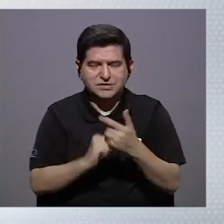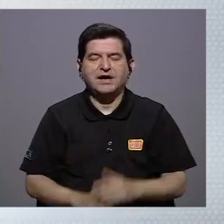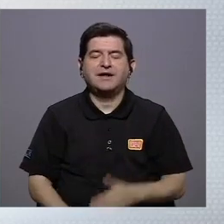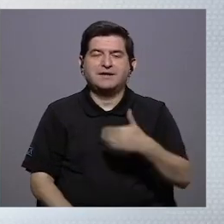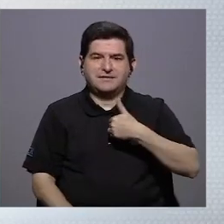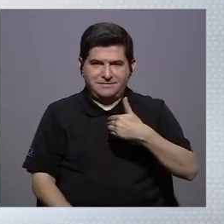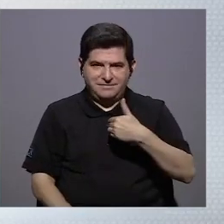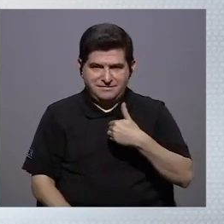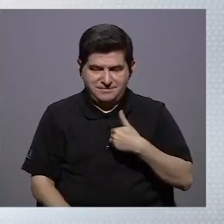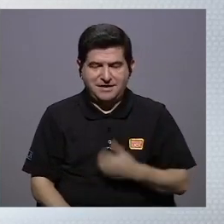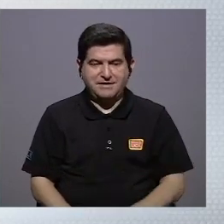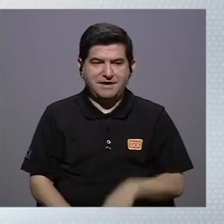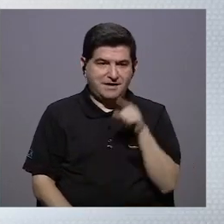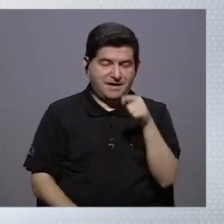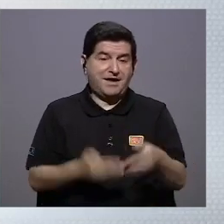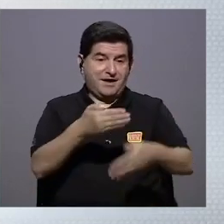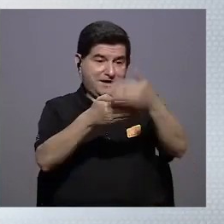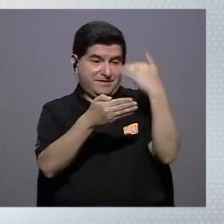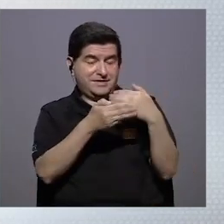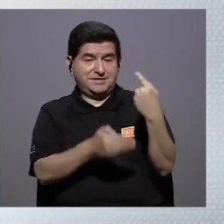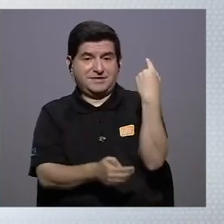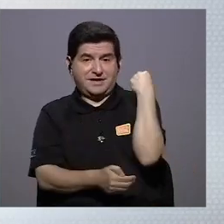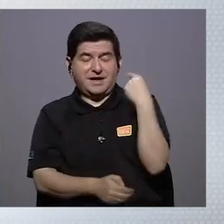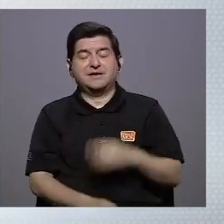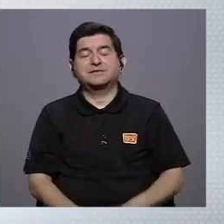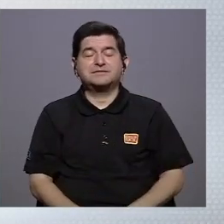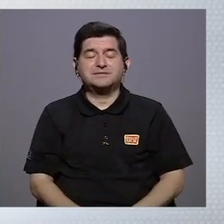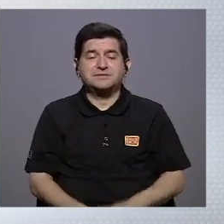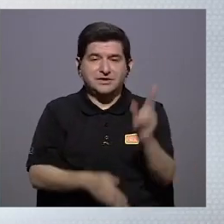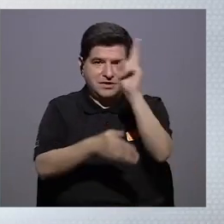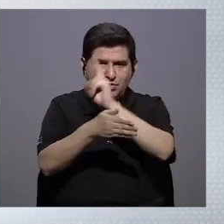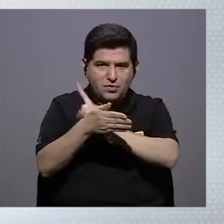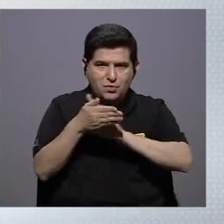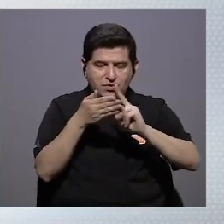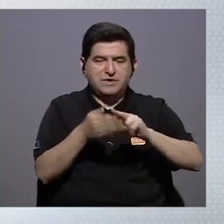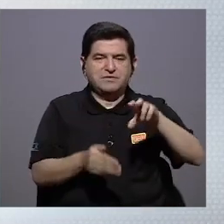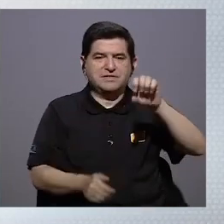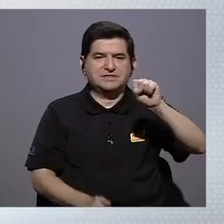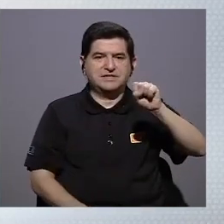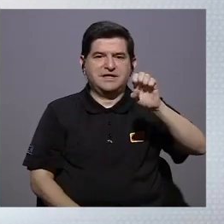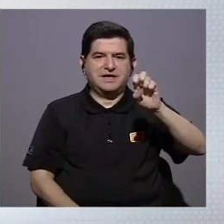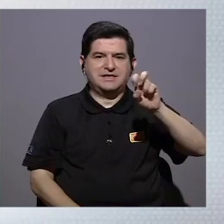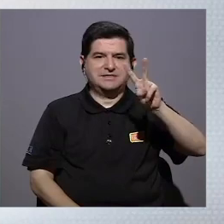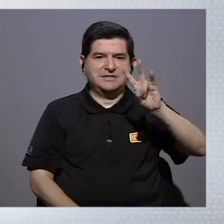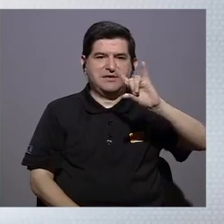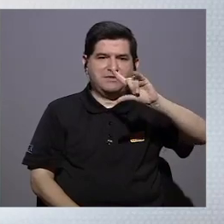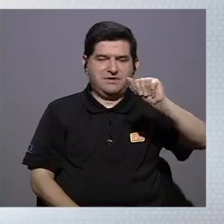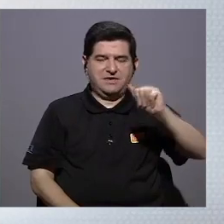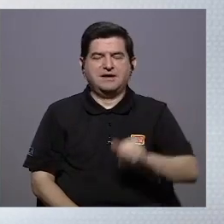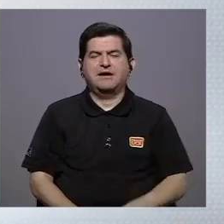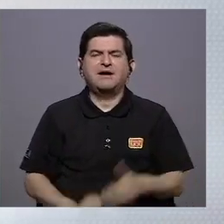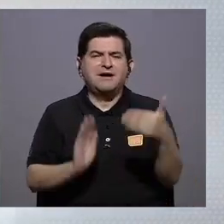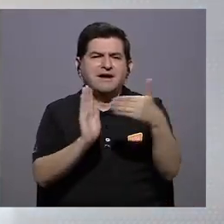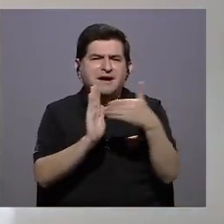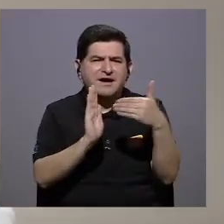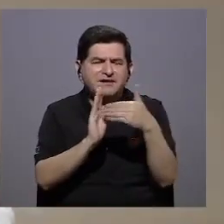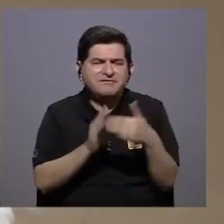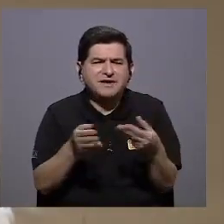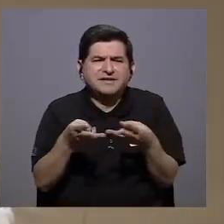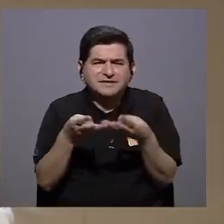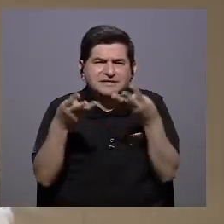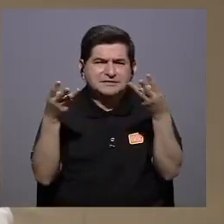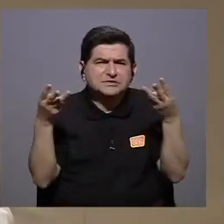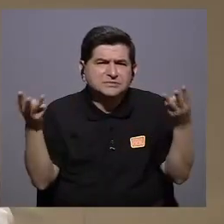que tiene casualmente detrás la Universidad Pablo de la Vida don José vea hay afectaciones